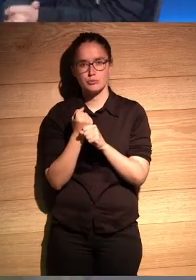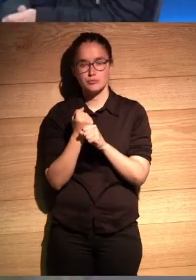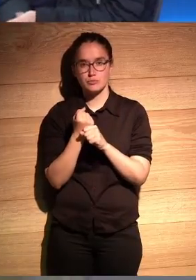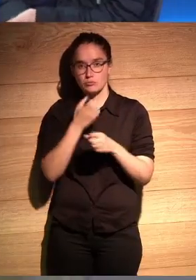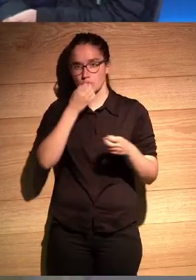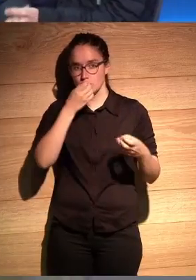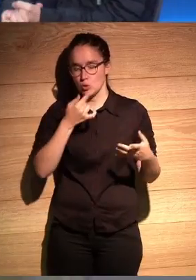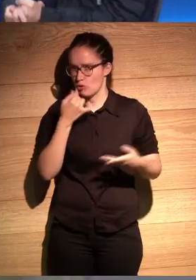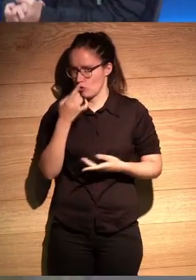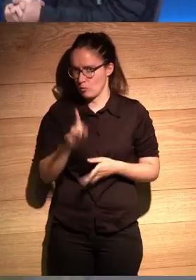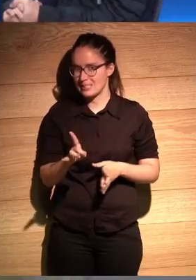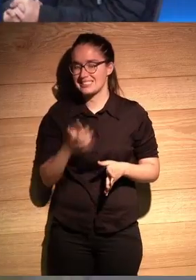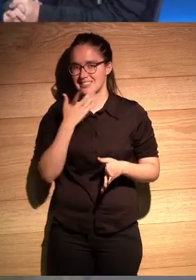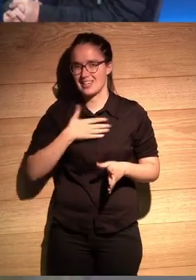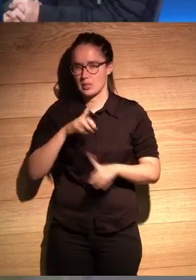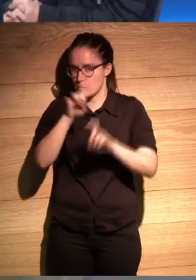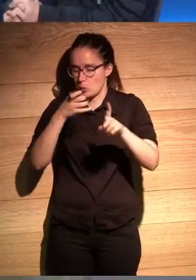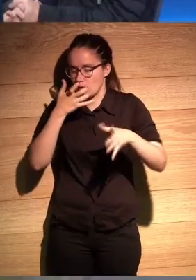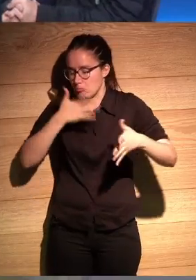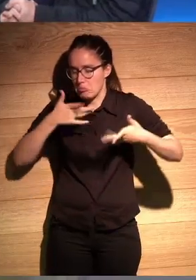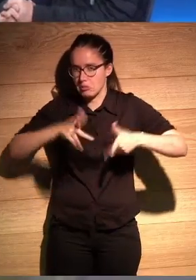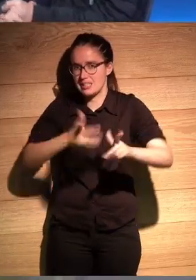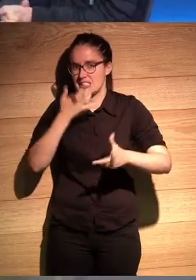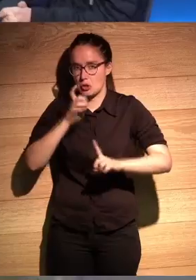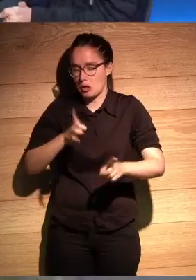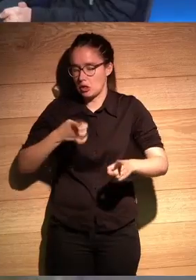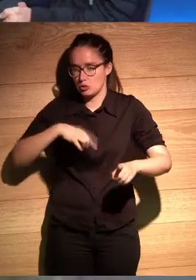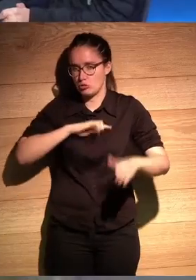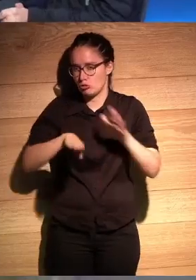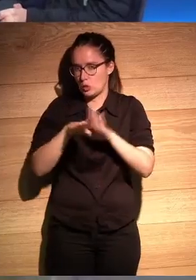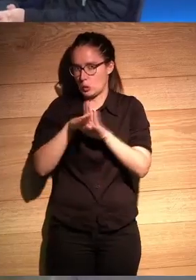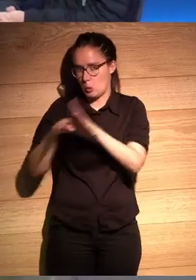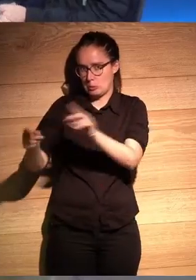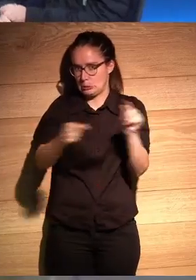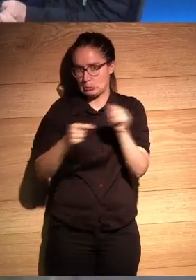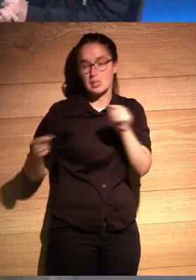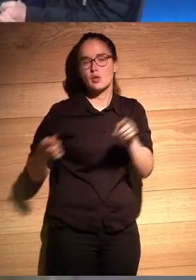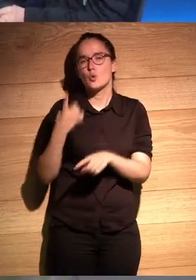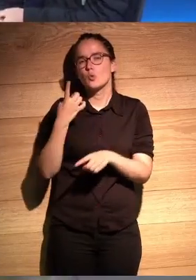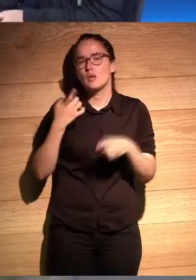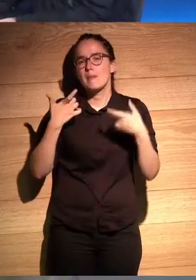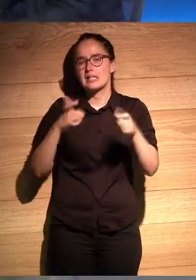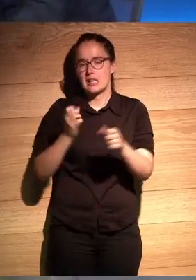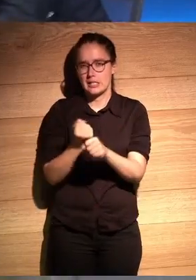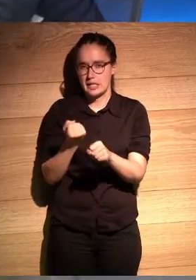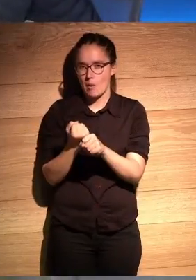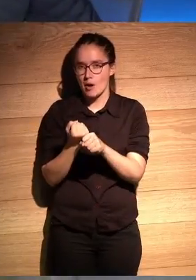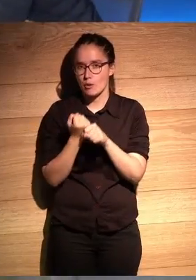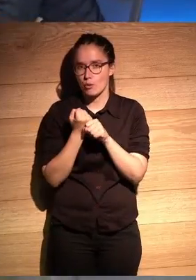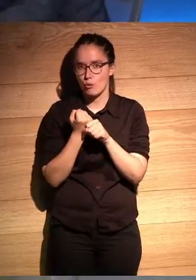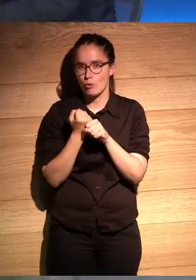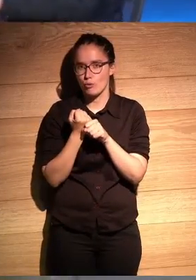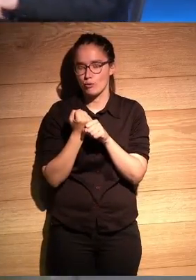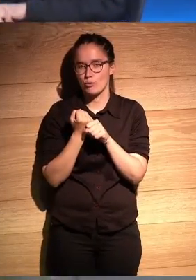bueno no os lo digo más si queréis preguntar preguntar y si queréis vosotros mismos vosotros mismos hay una parte del trabajo que es